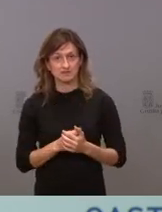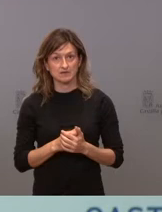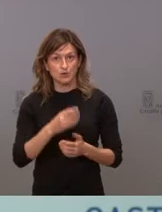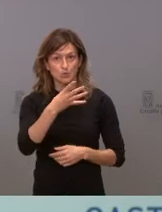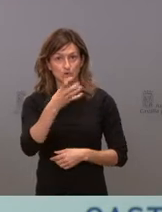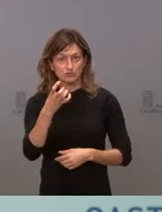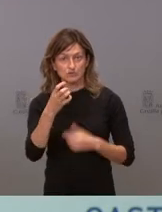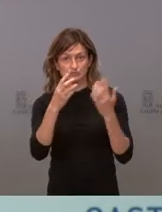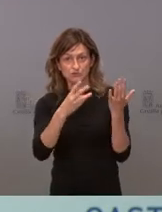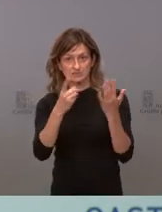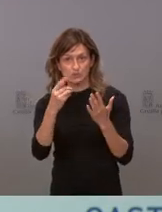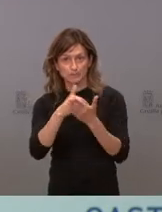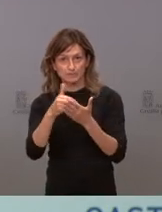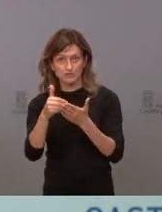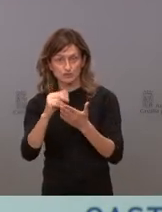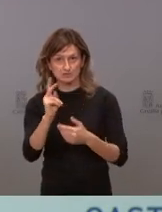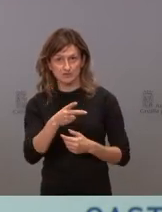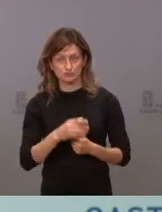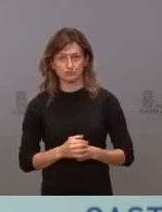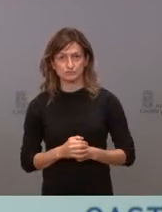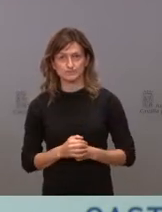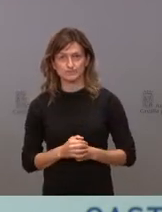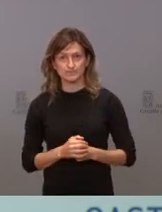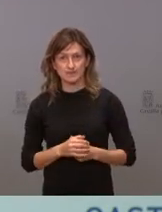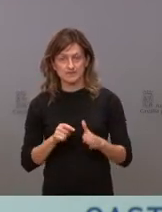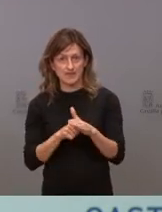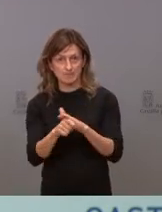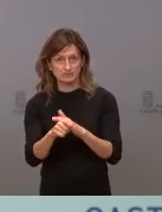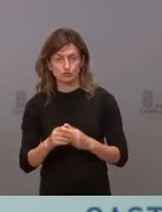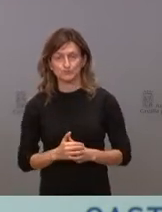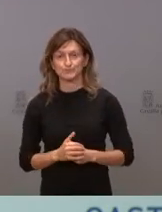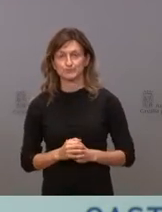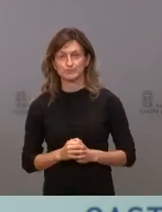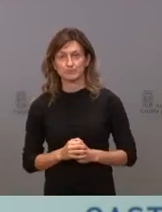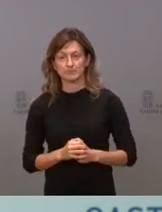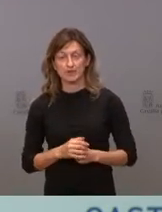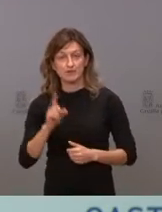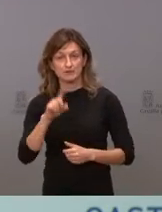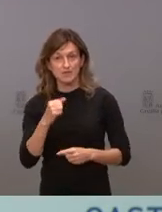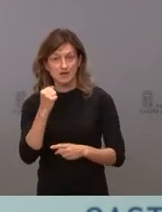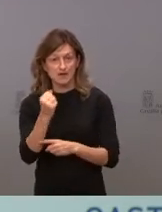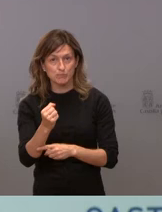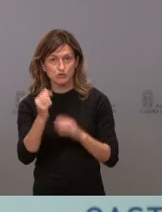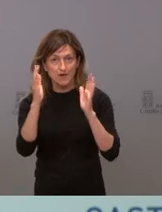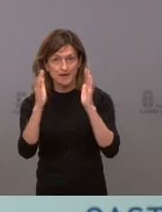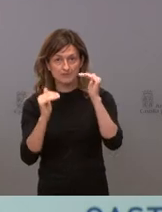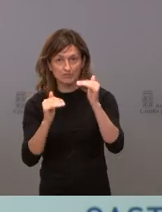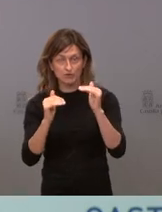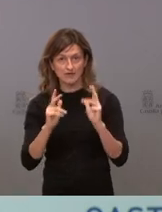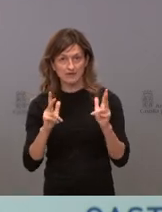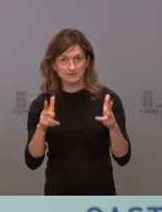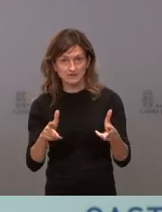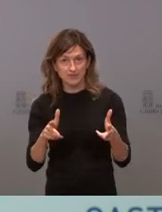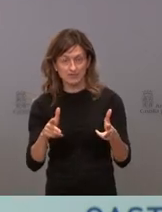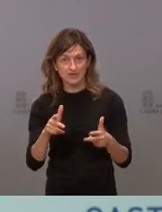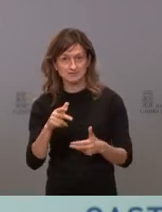481 millones de euros de inversión. Hemos reforzado la atención en las residencias con